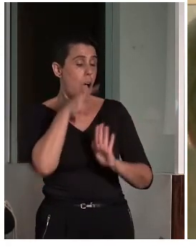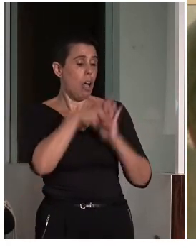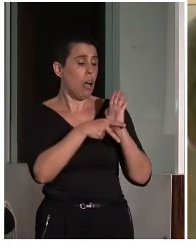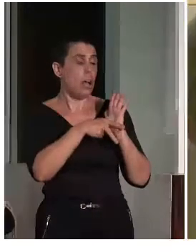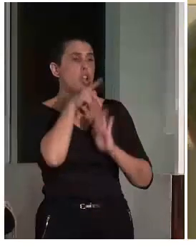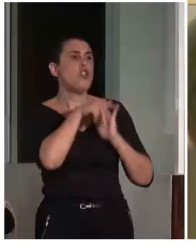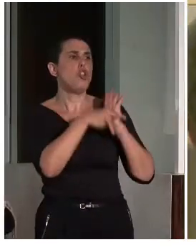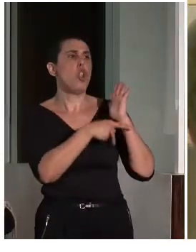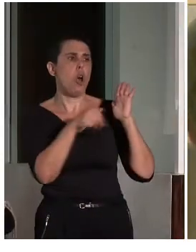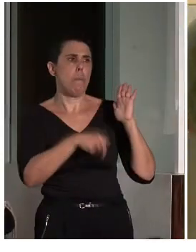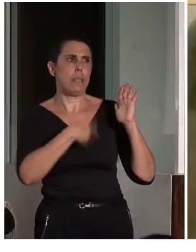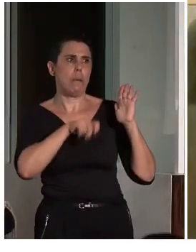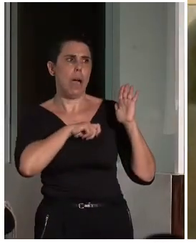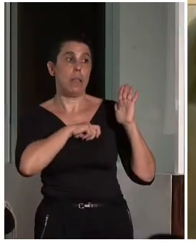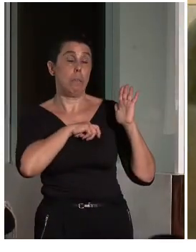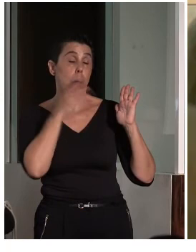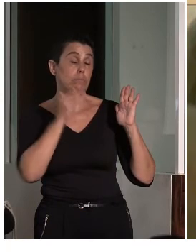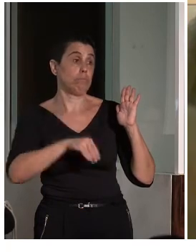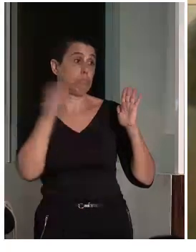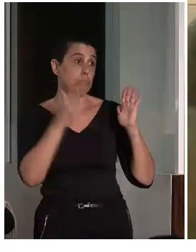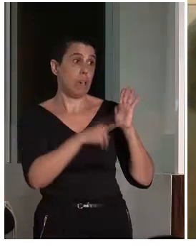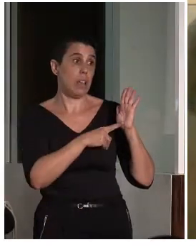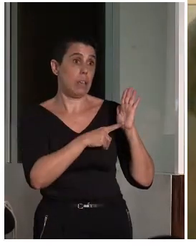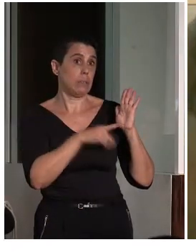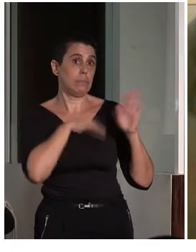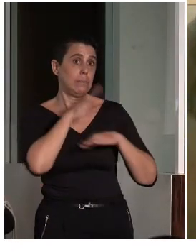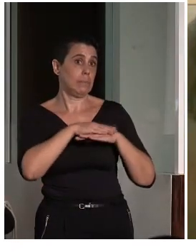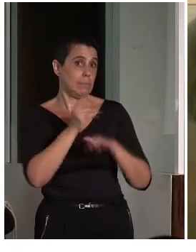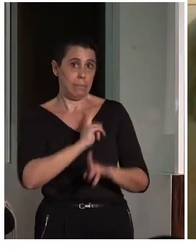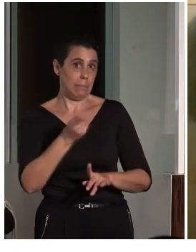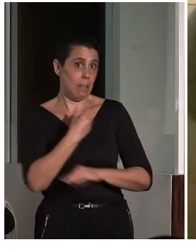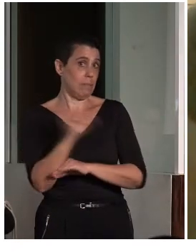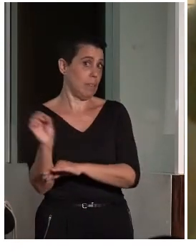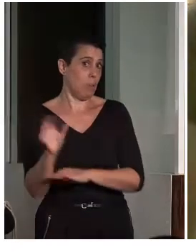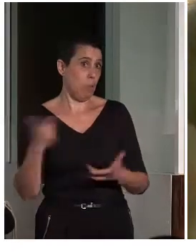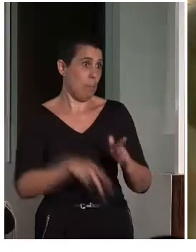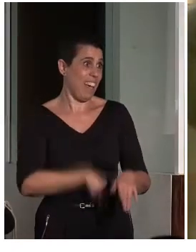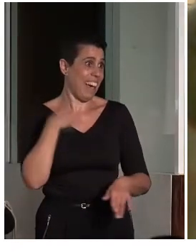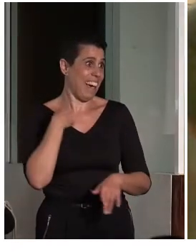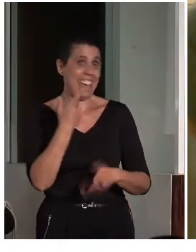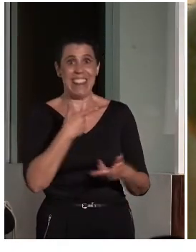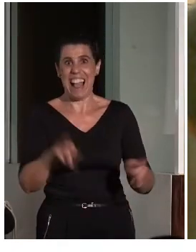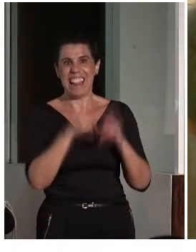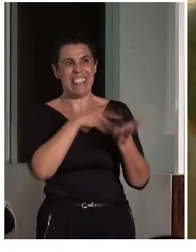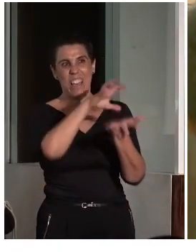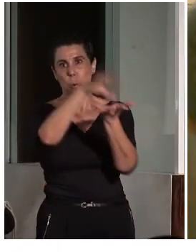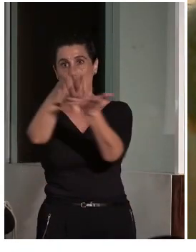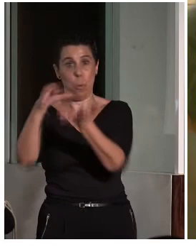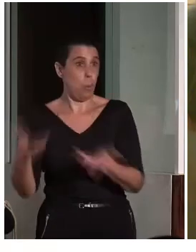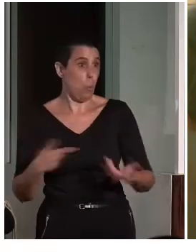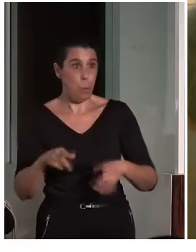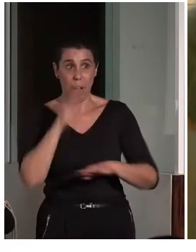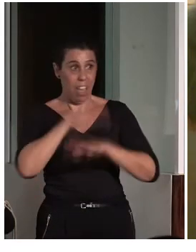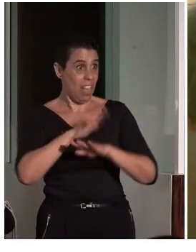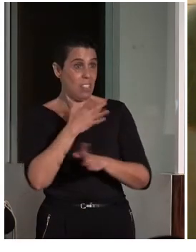normativa maravillosa en España, pero que es incumplida de forma general en todos sitios. Entonces, habrá que empezar, pues no lo sé, por